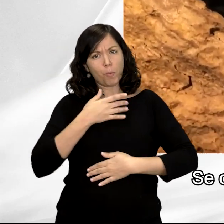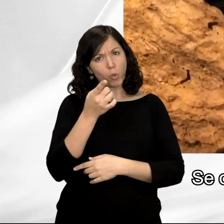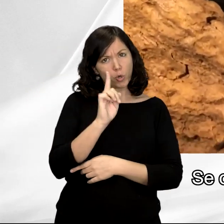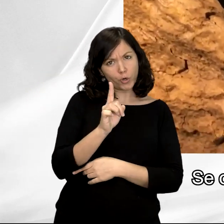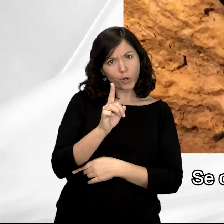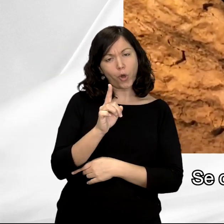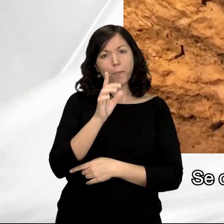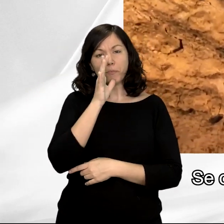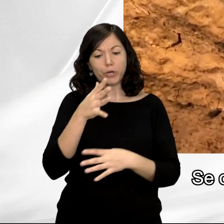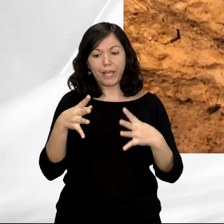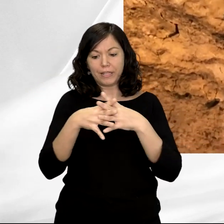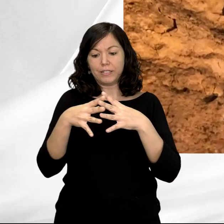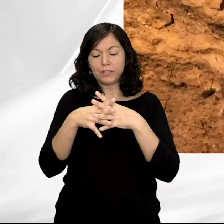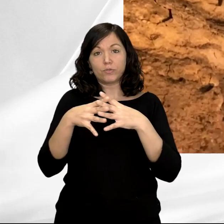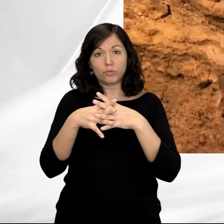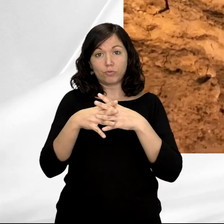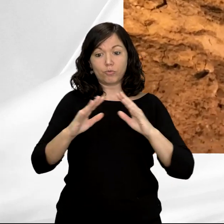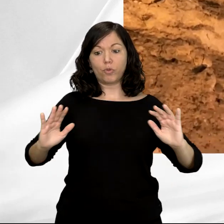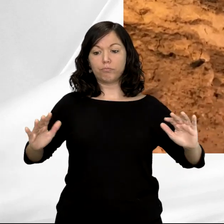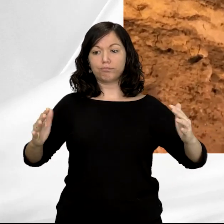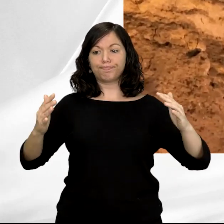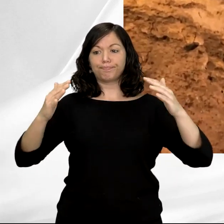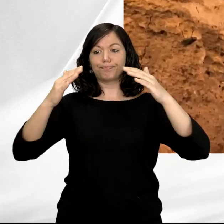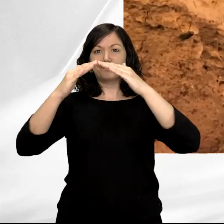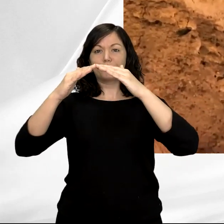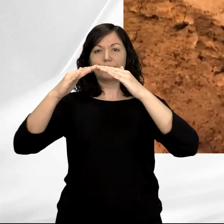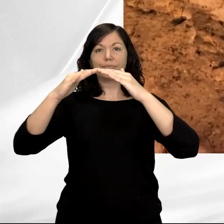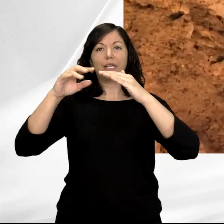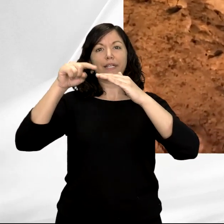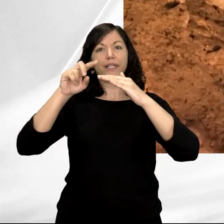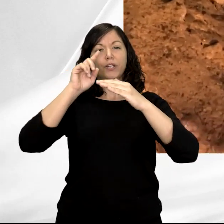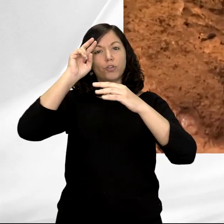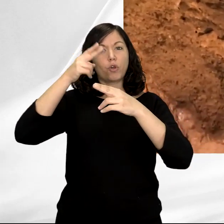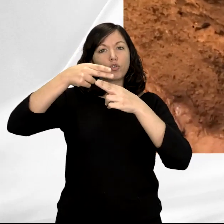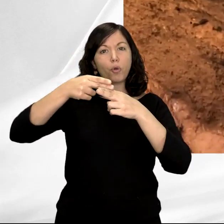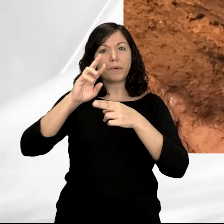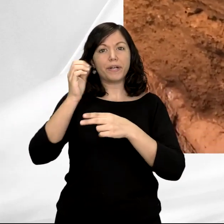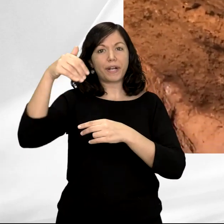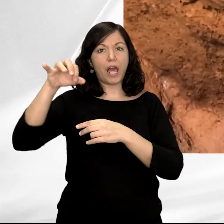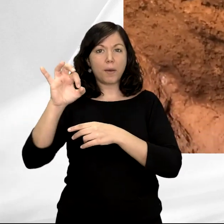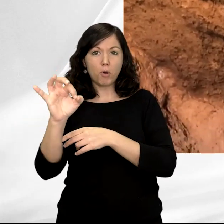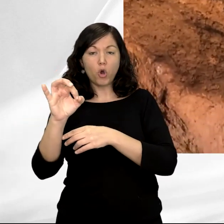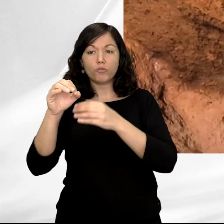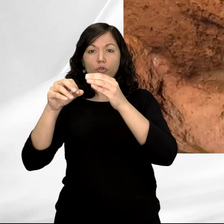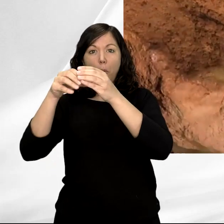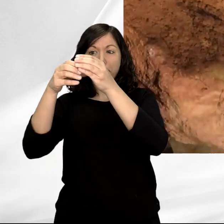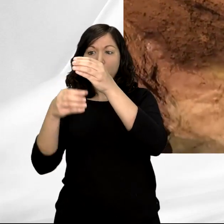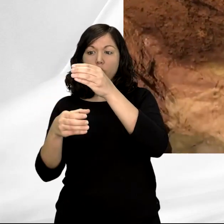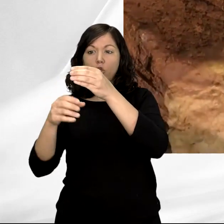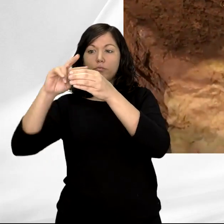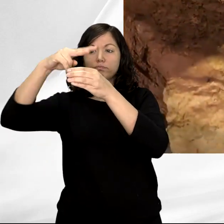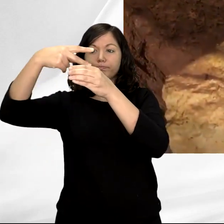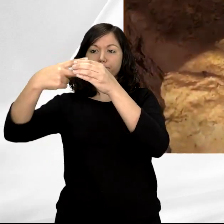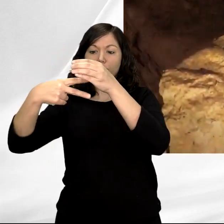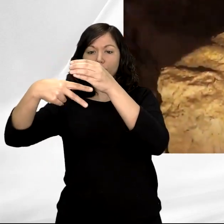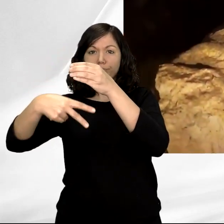requiere de cierta infraestructura, desde la parte alta de Ardines, desde la finca conocida como El Ramu, a través de un pozo, cuyo acceso